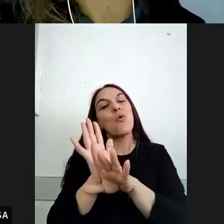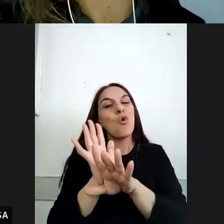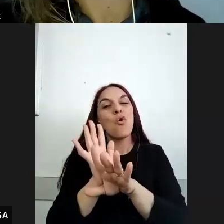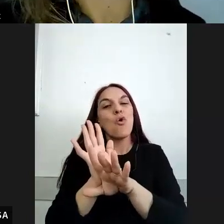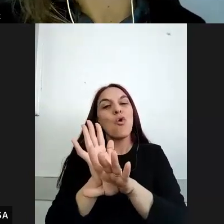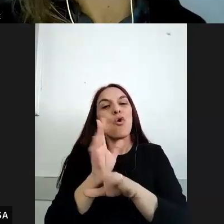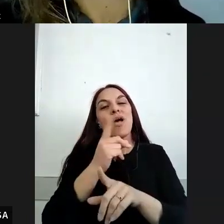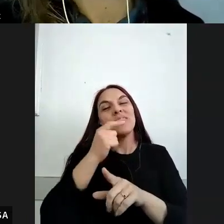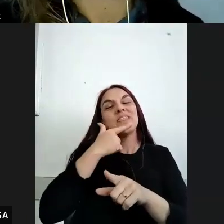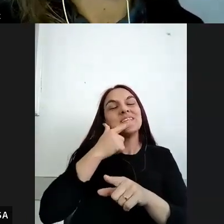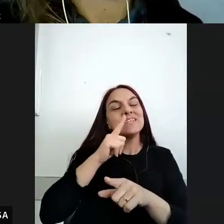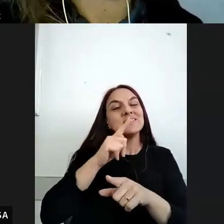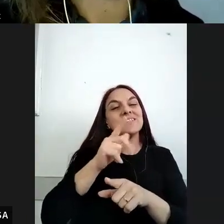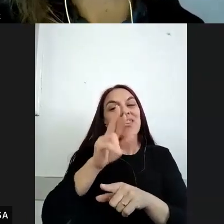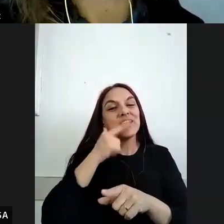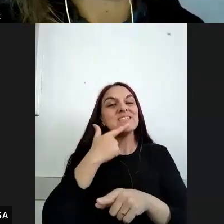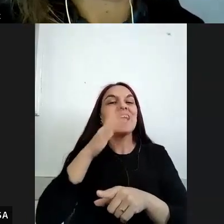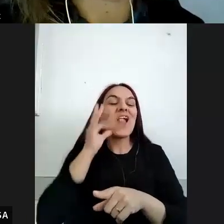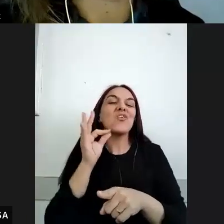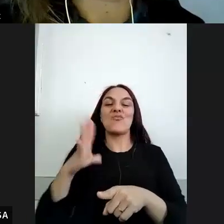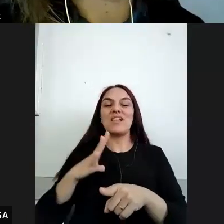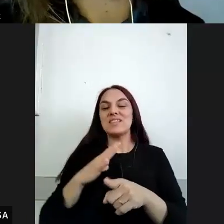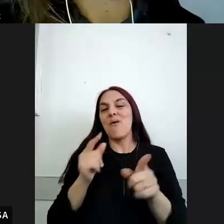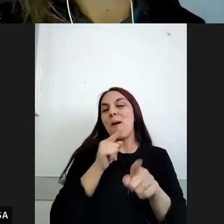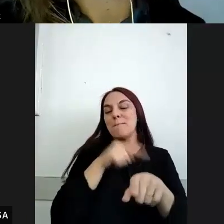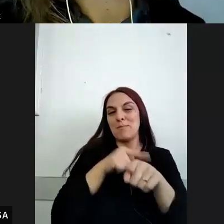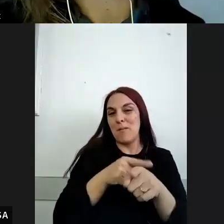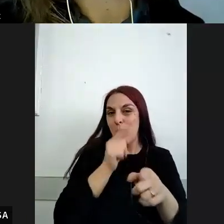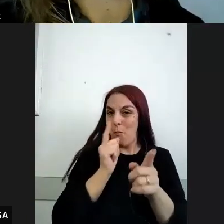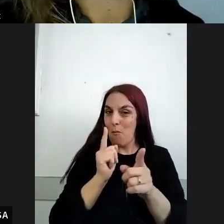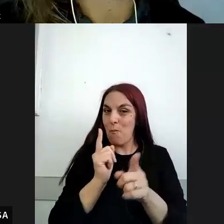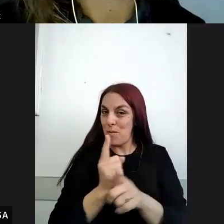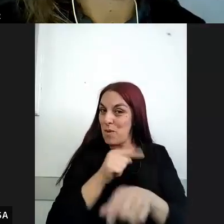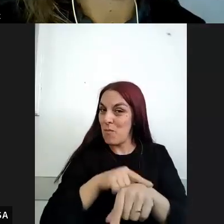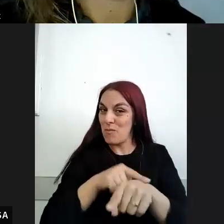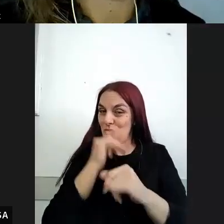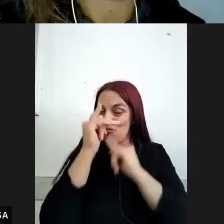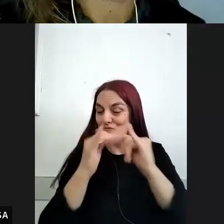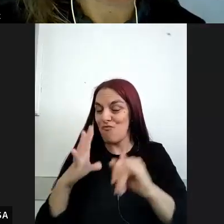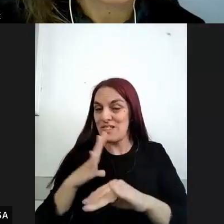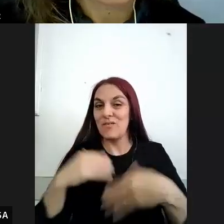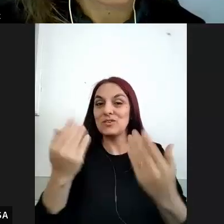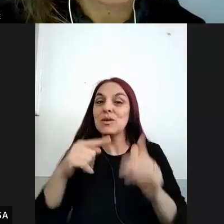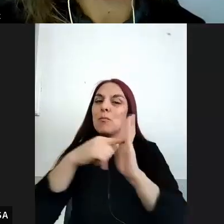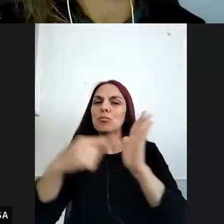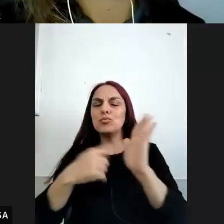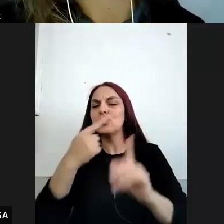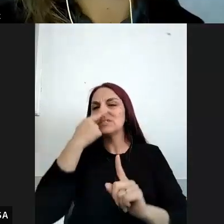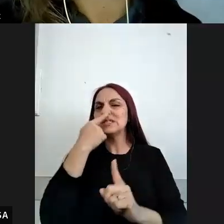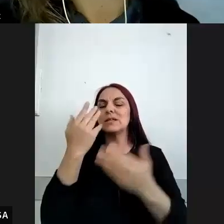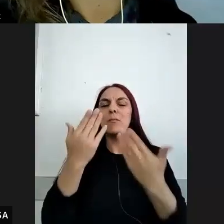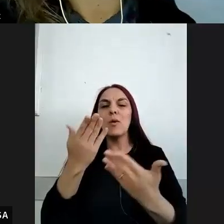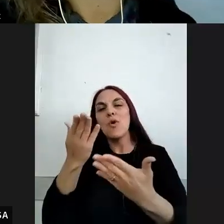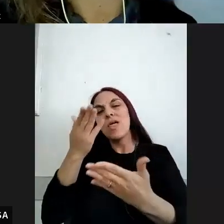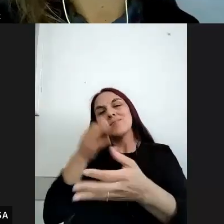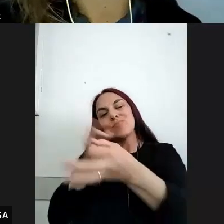a Dris le había faltado desarrollar en su primera parte y me parece que allí hay puntos súper interesantes para el diálogo